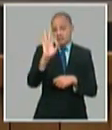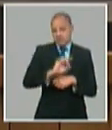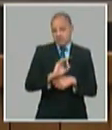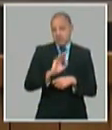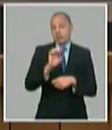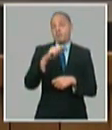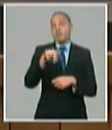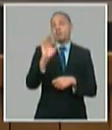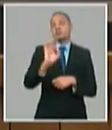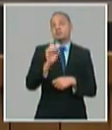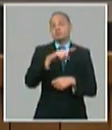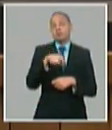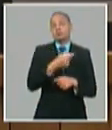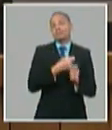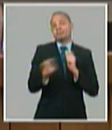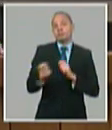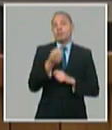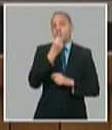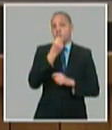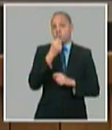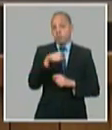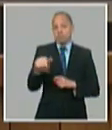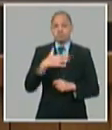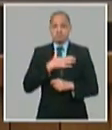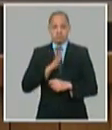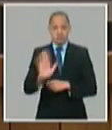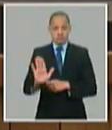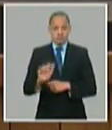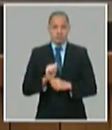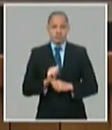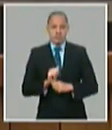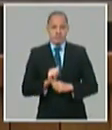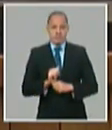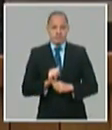para poderse reaprovisionar y mantener ese